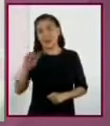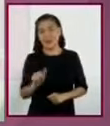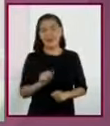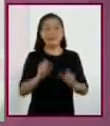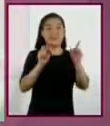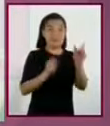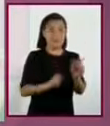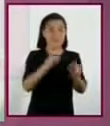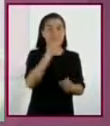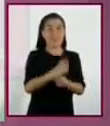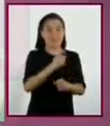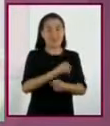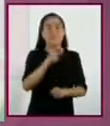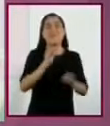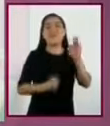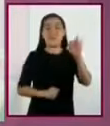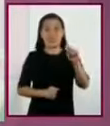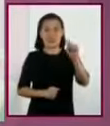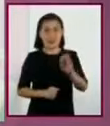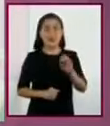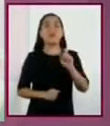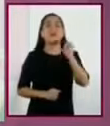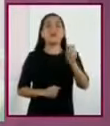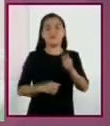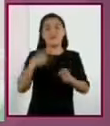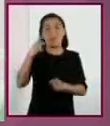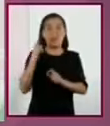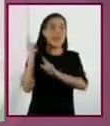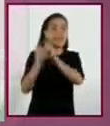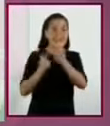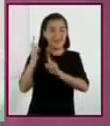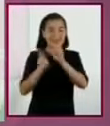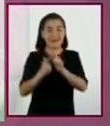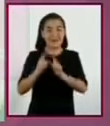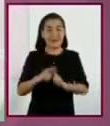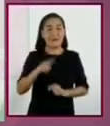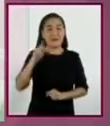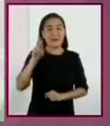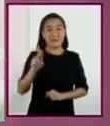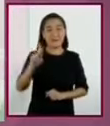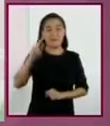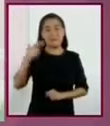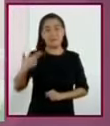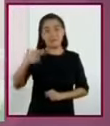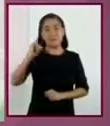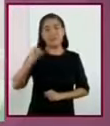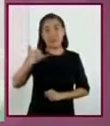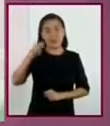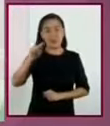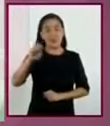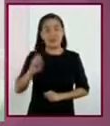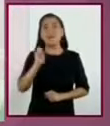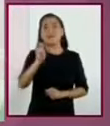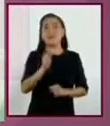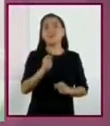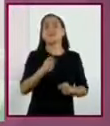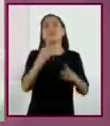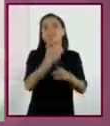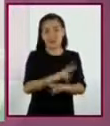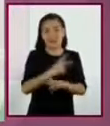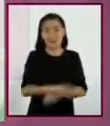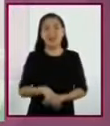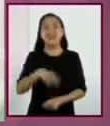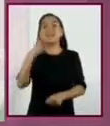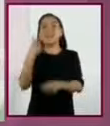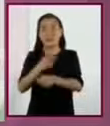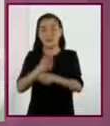La primera, fito, proviene del griego fito, que quiere decir vegetal. Y la segunda, terapia,